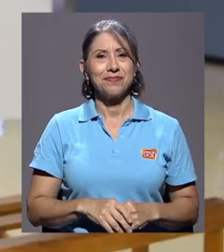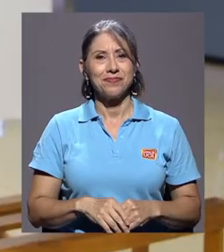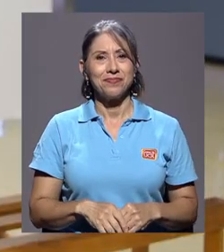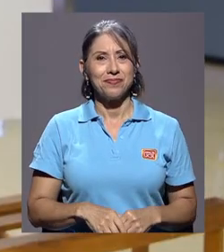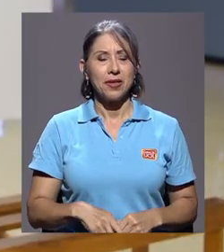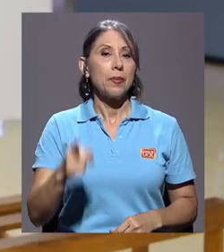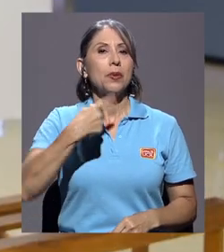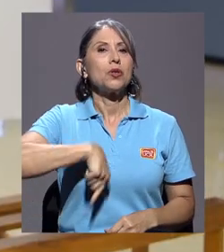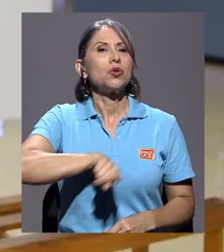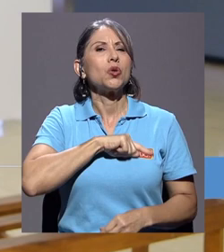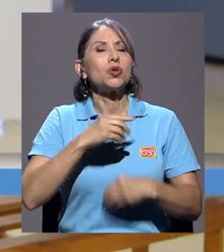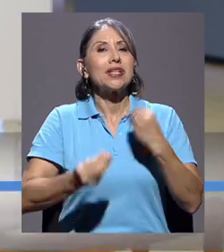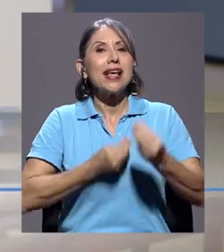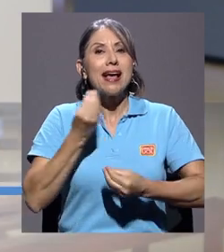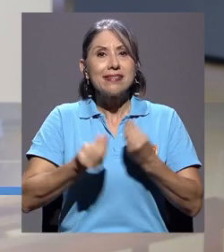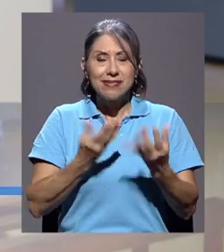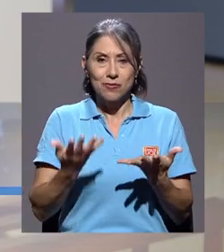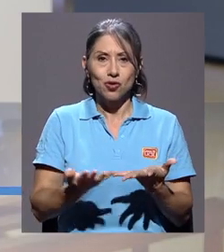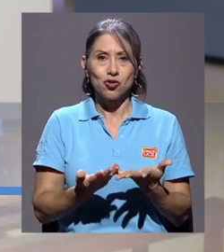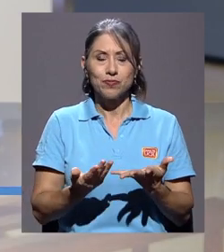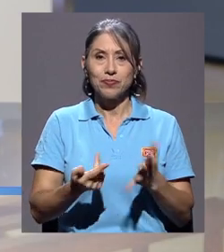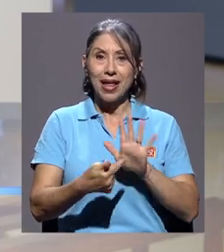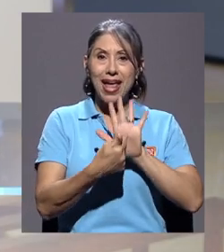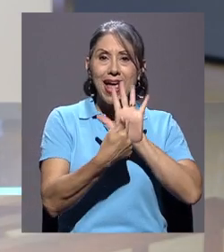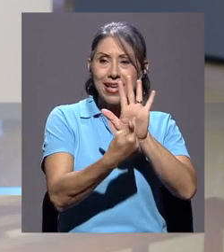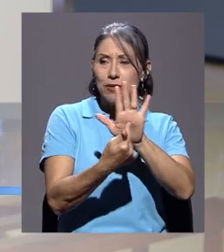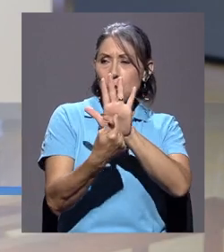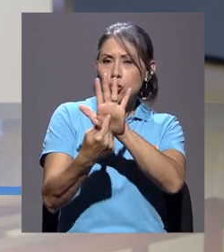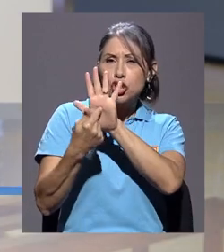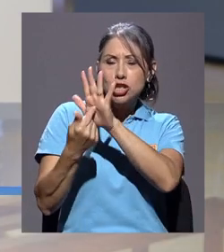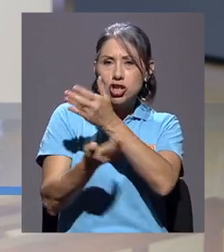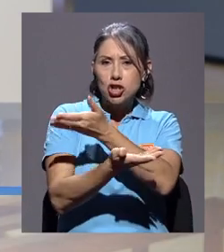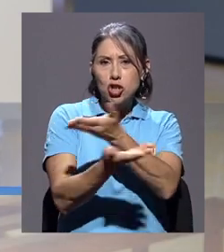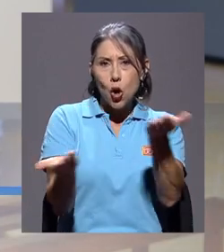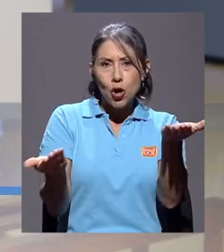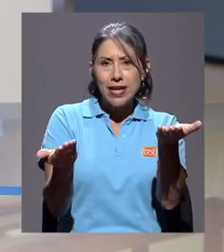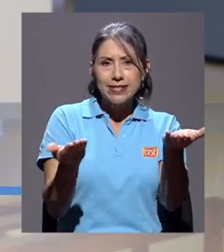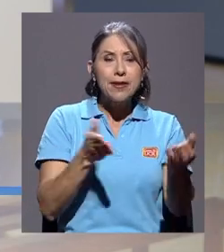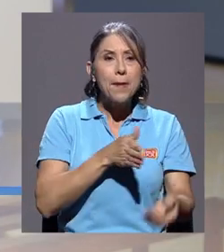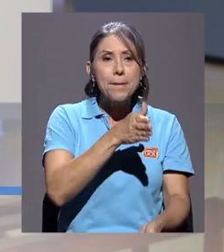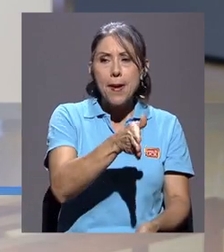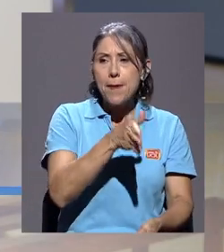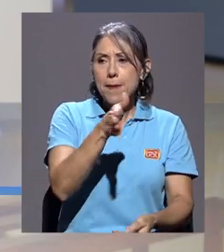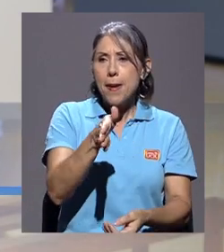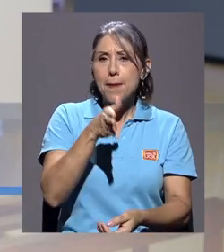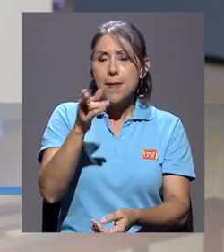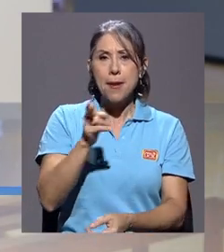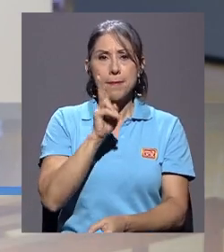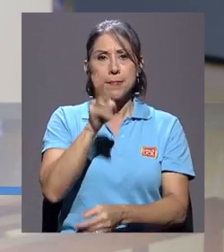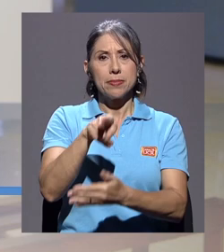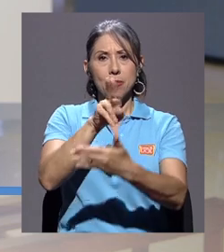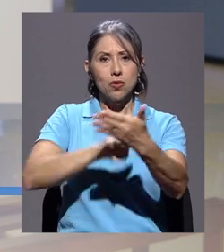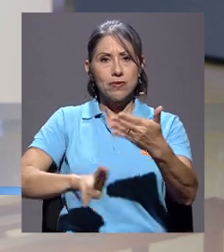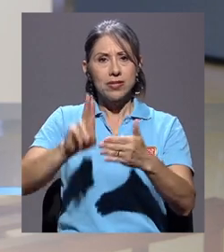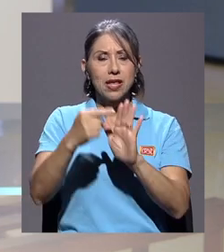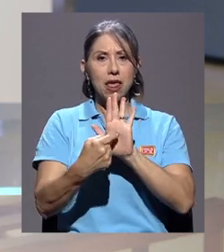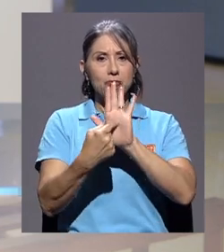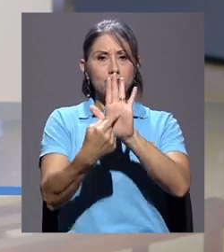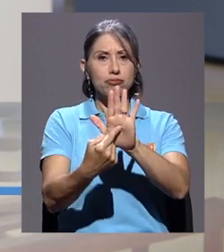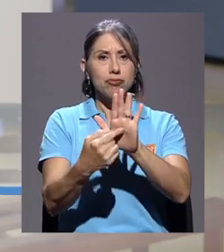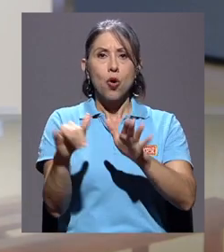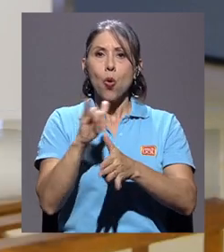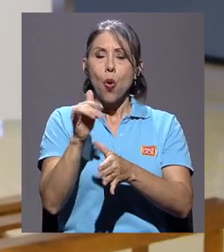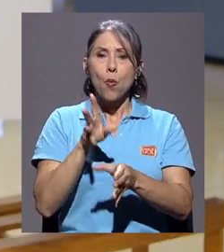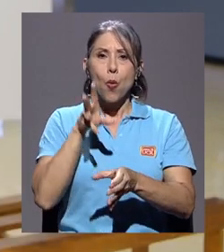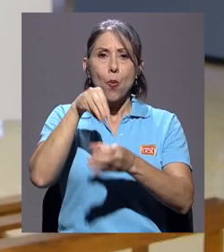llevar exposiciones a diferentes espacios de la misma universidad, como